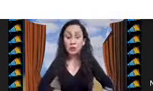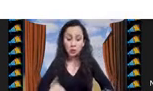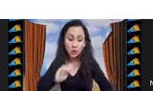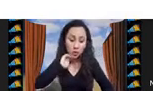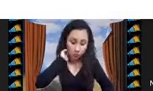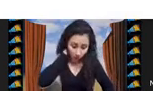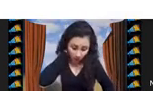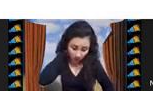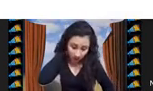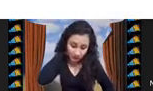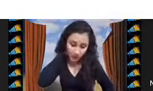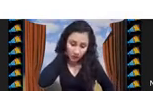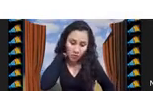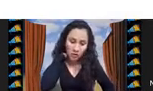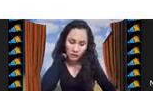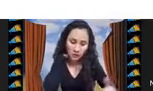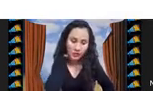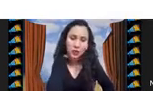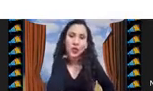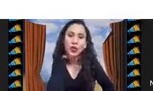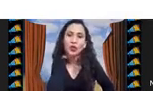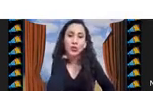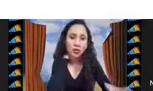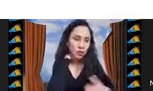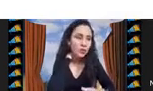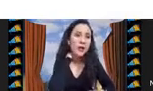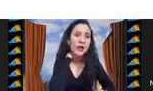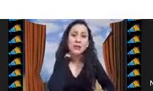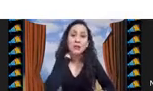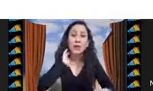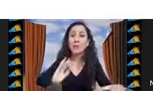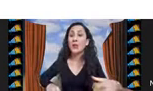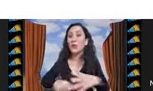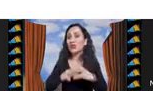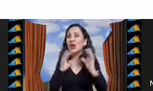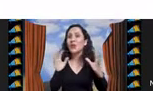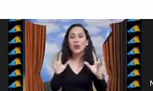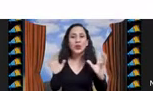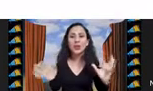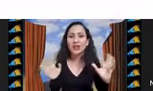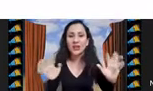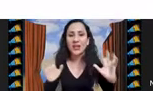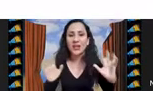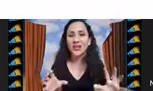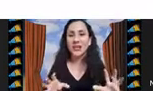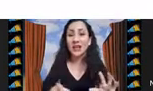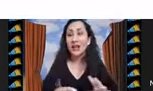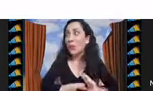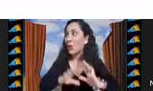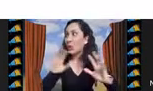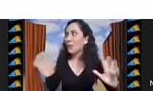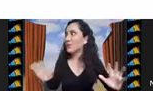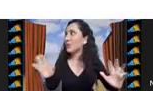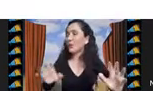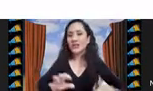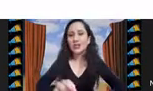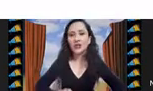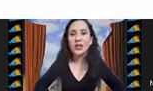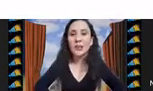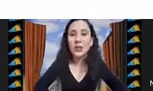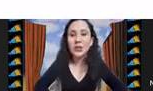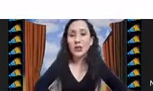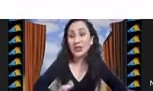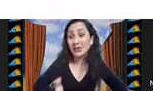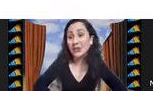otros algoritmos nosotros si bien lo estamos haciendo con otros problemas también pero pues hay un montón de problemas de